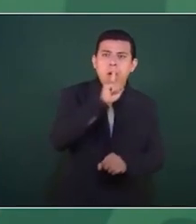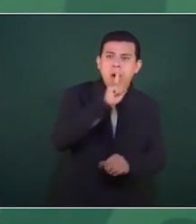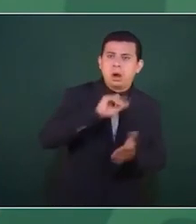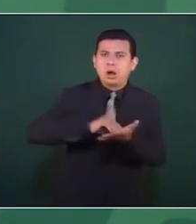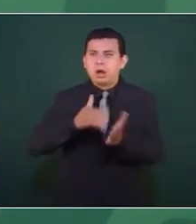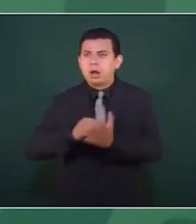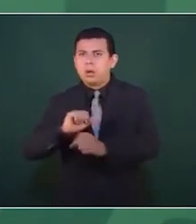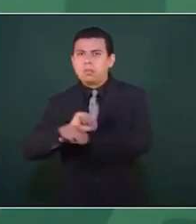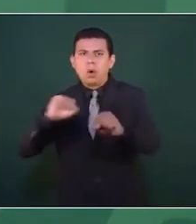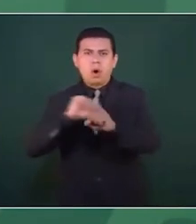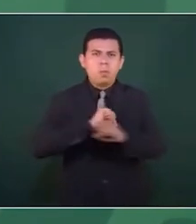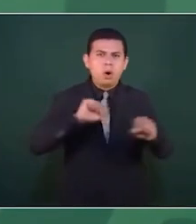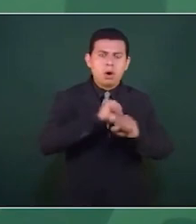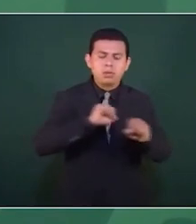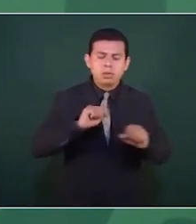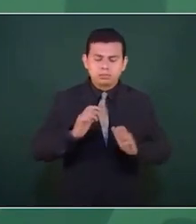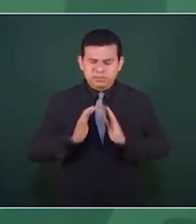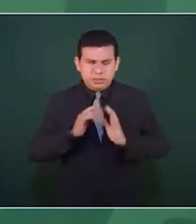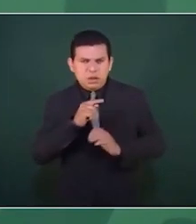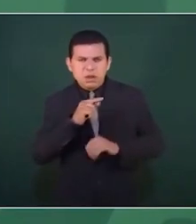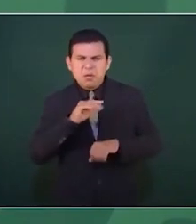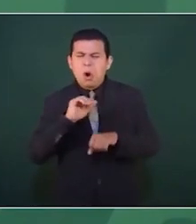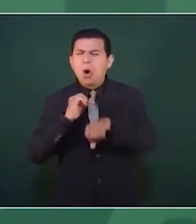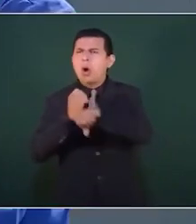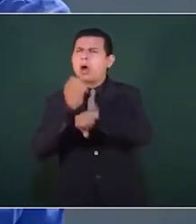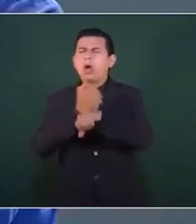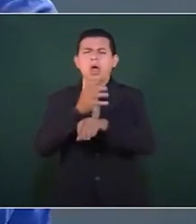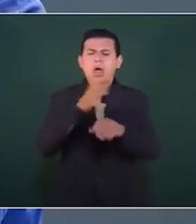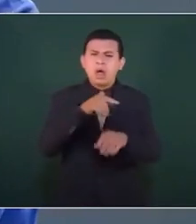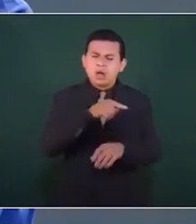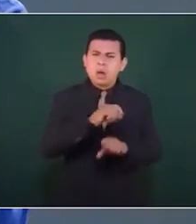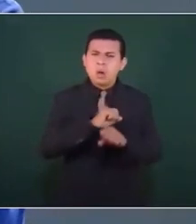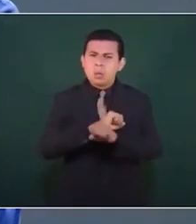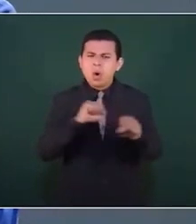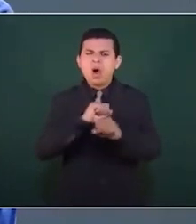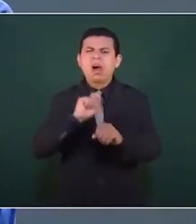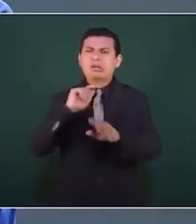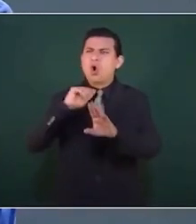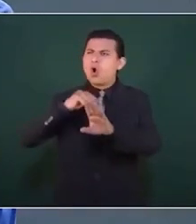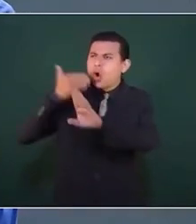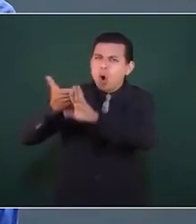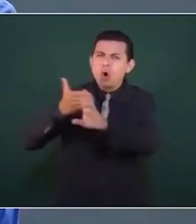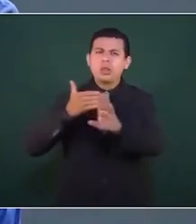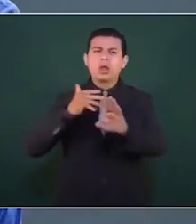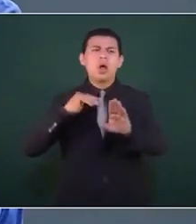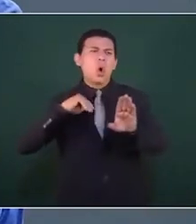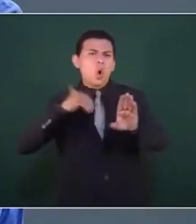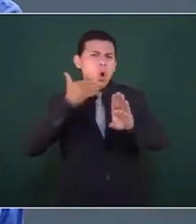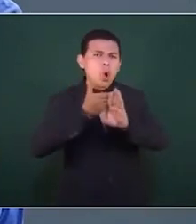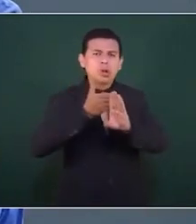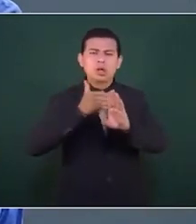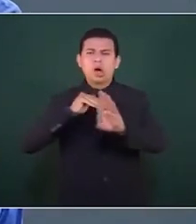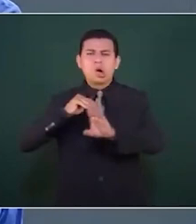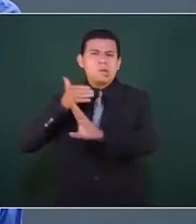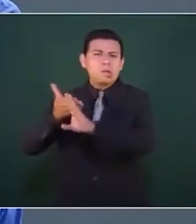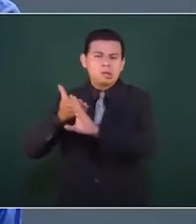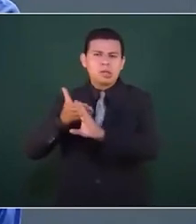¿Qué es la Secretaría de la Defensa?